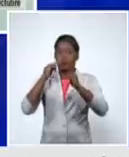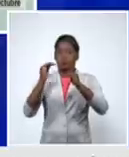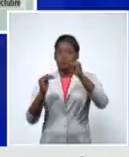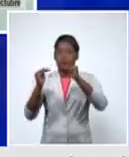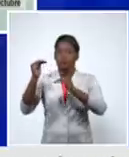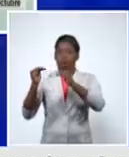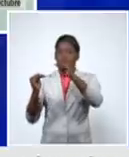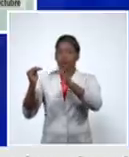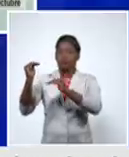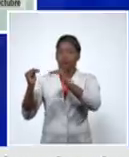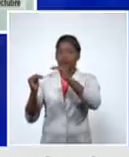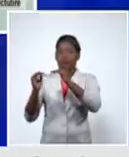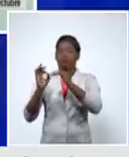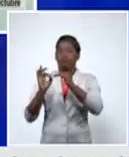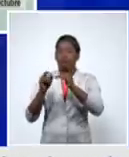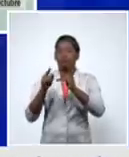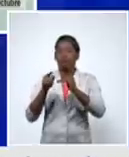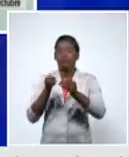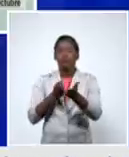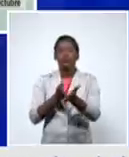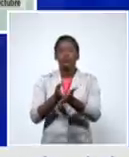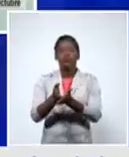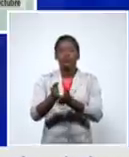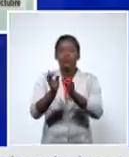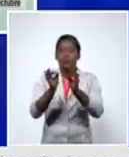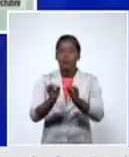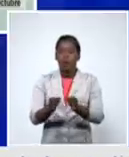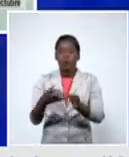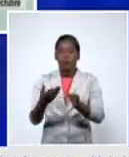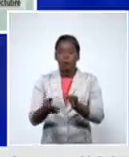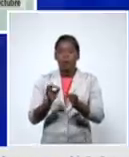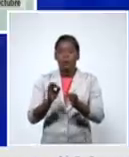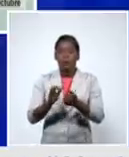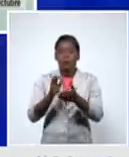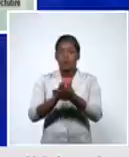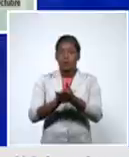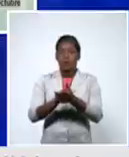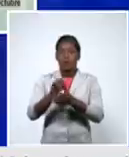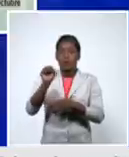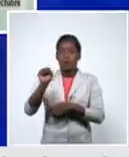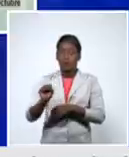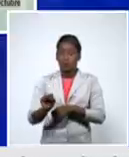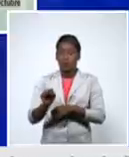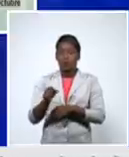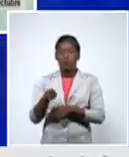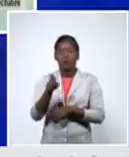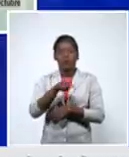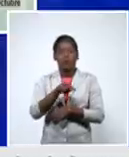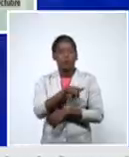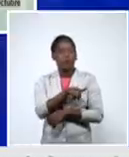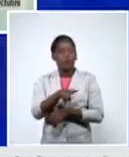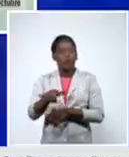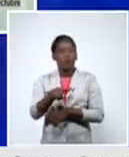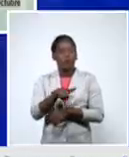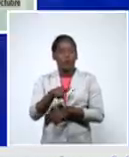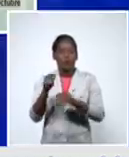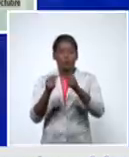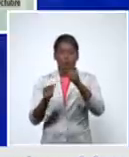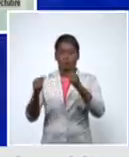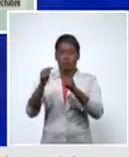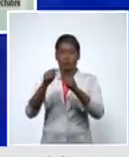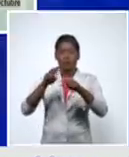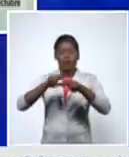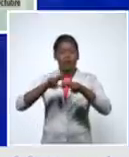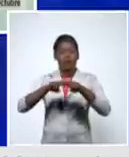mayor a la menor se mantiene Melena del Sur igual que ayer en primer lugar le sigue Habana Vieja